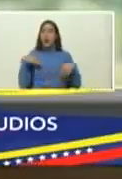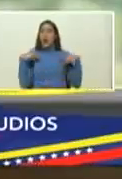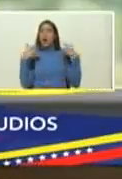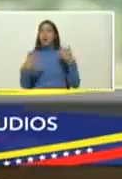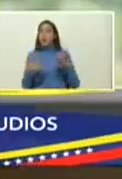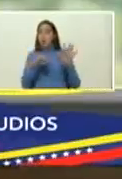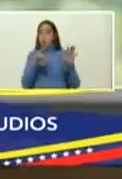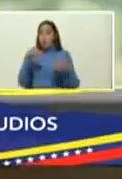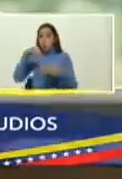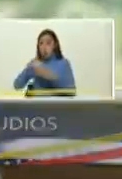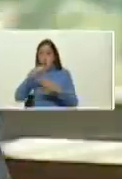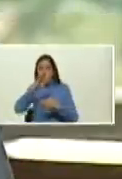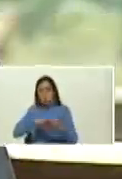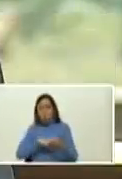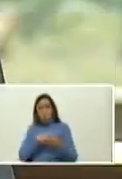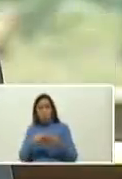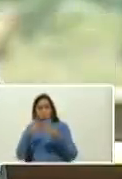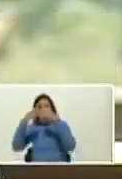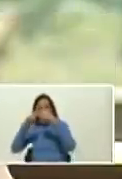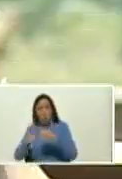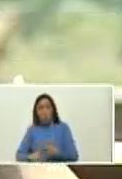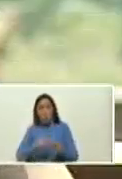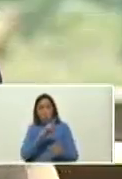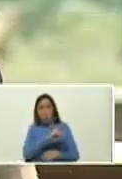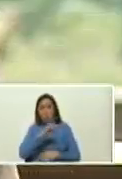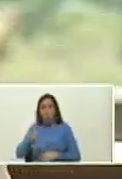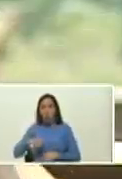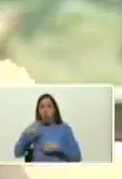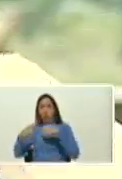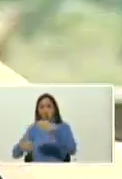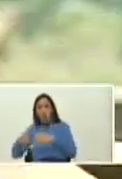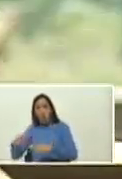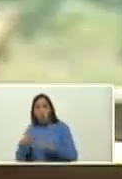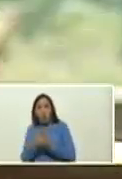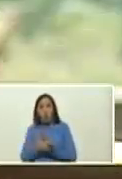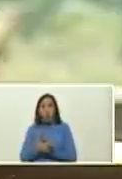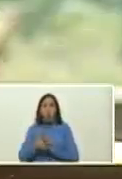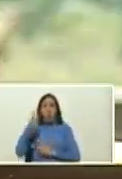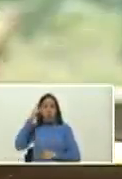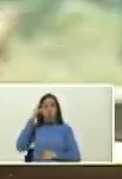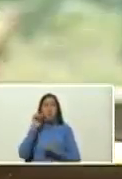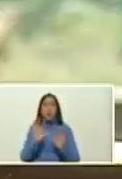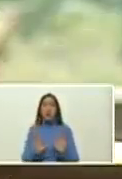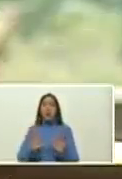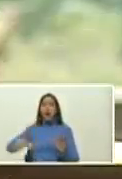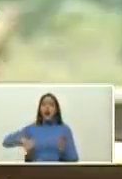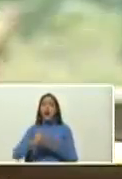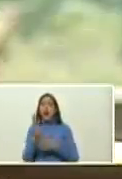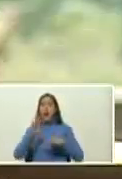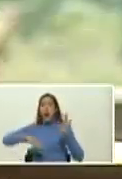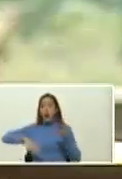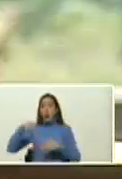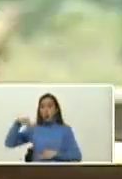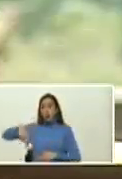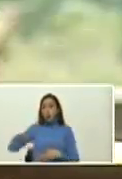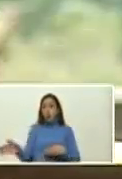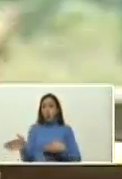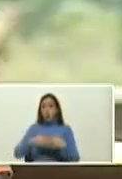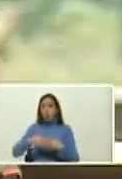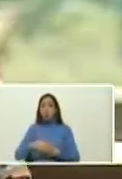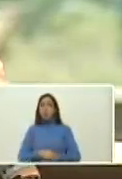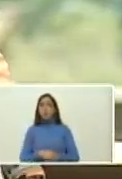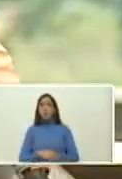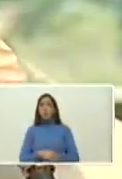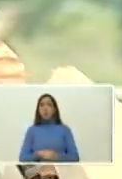agendadas lo cual da un promedio de 80 actividades diarias en los 10 días hasta el 14 de noviembre como la